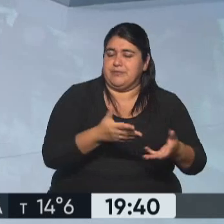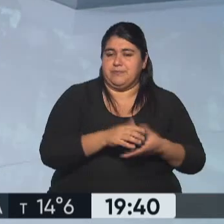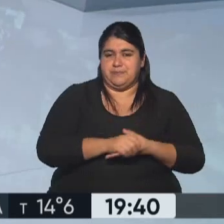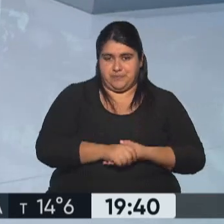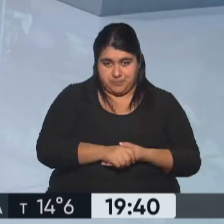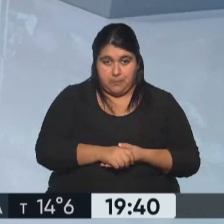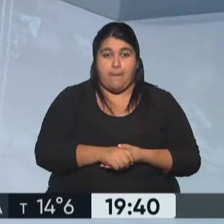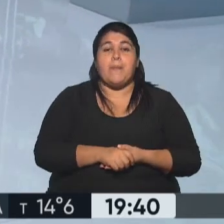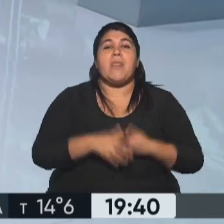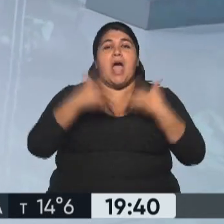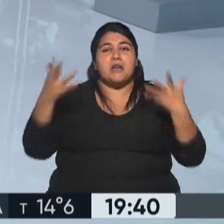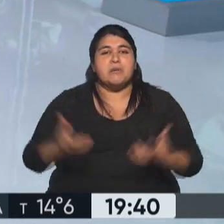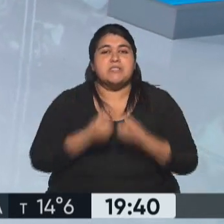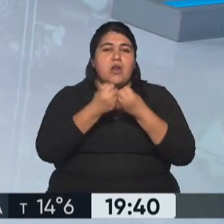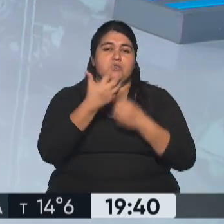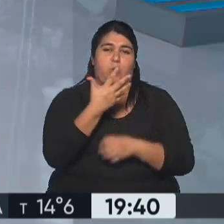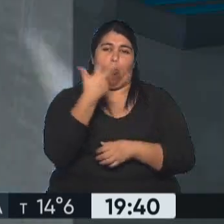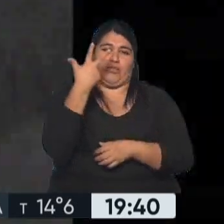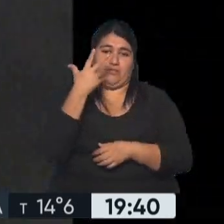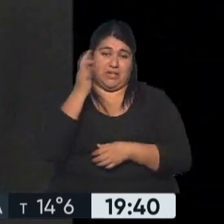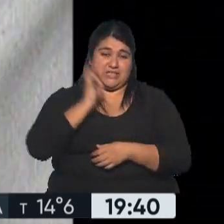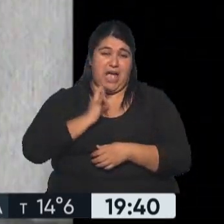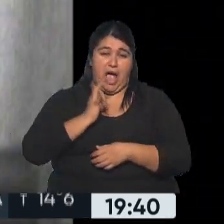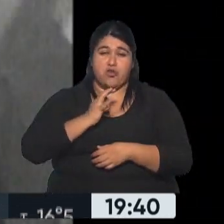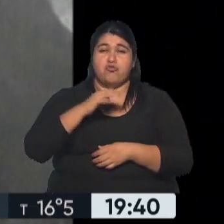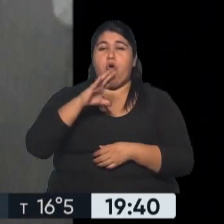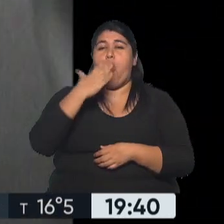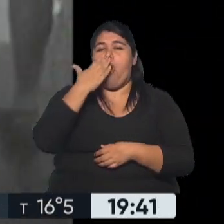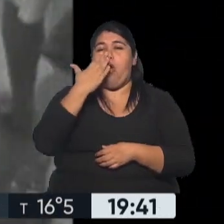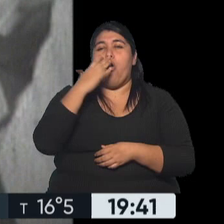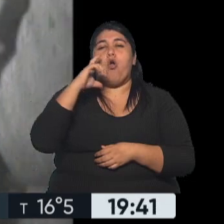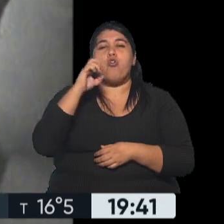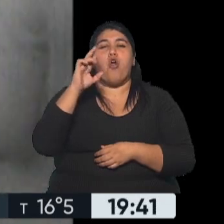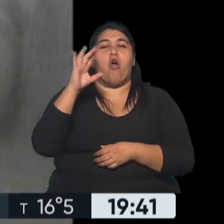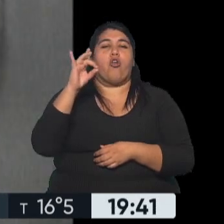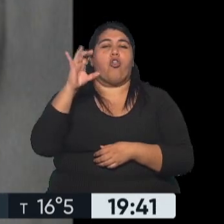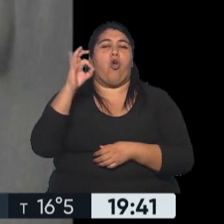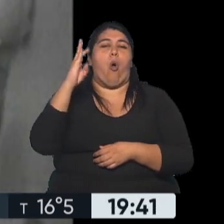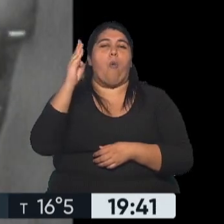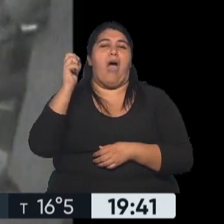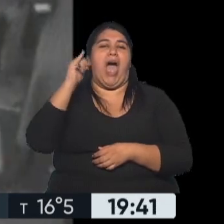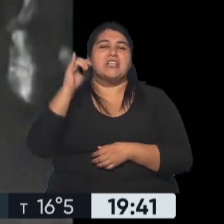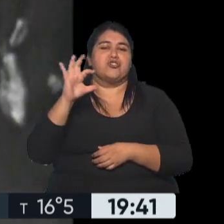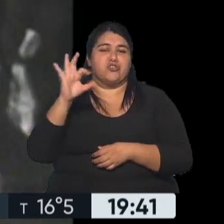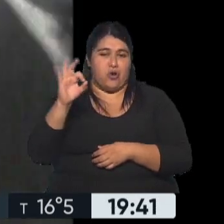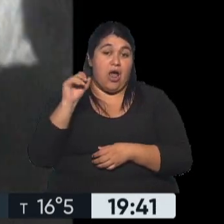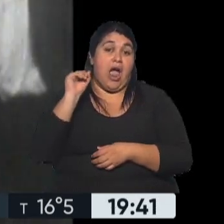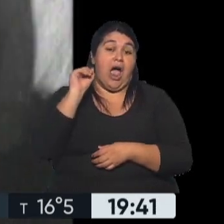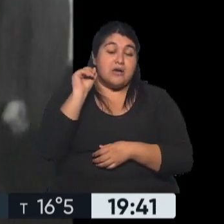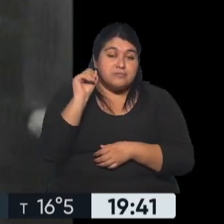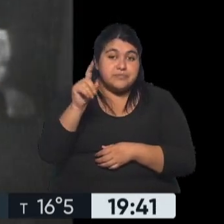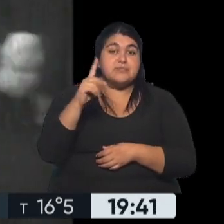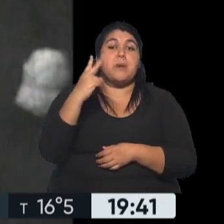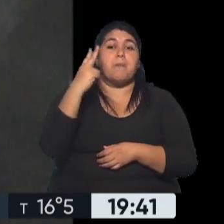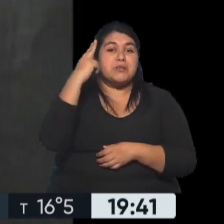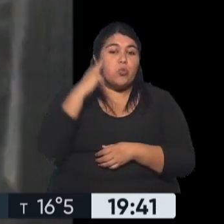Se cumplen hoy 53 años del Cordobazo. Recordemos, es un dato de la historia, de lo que había sucedido un